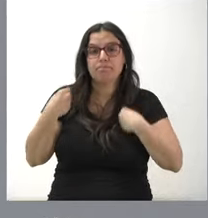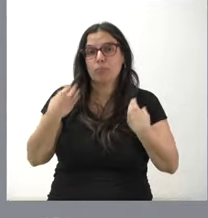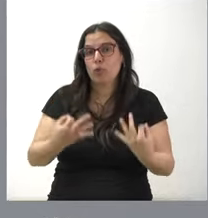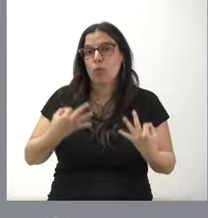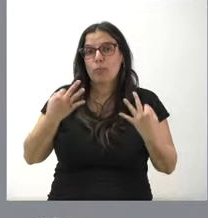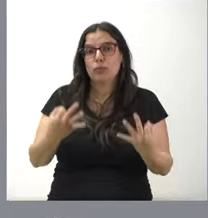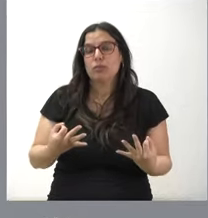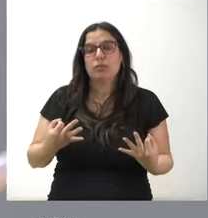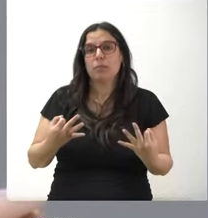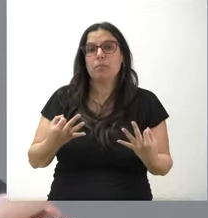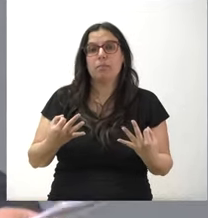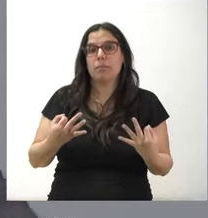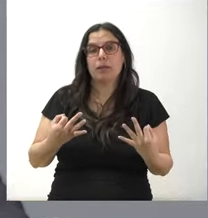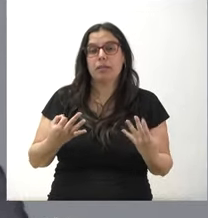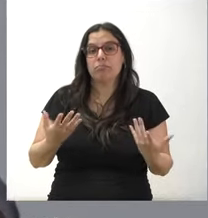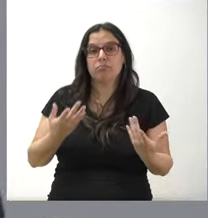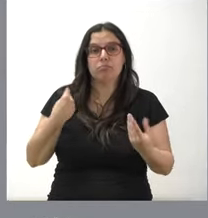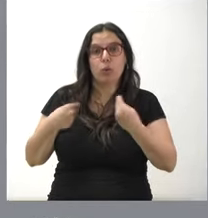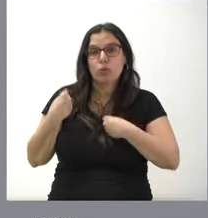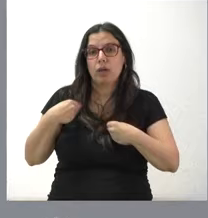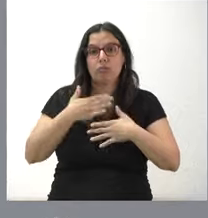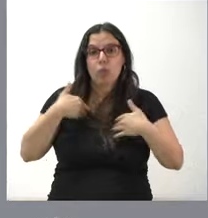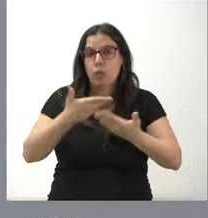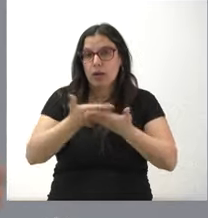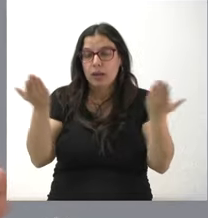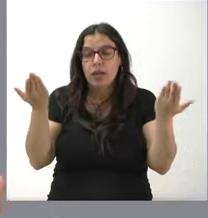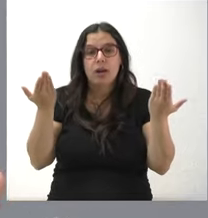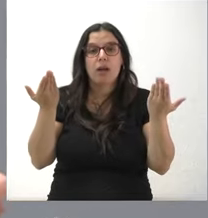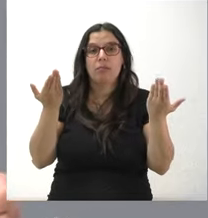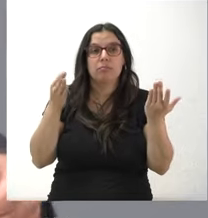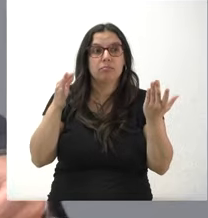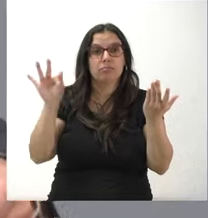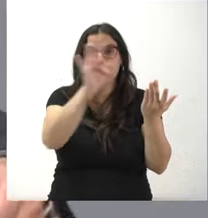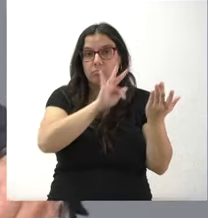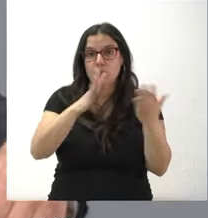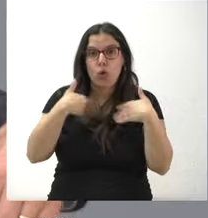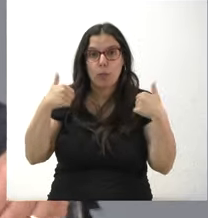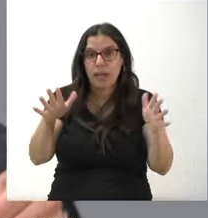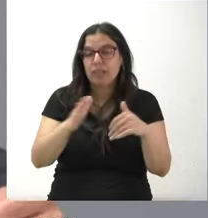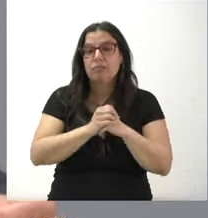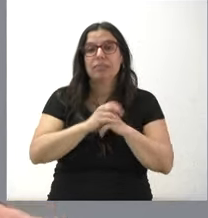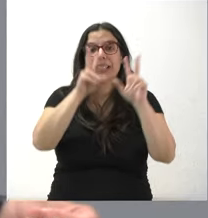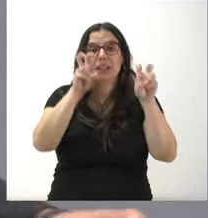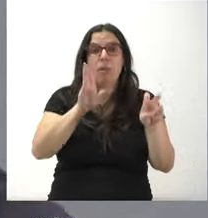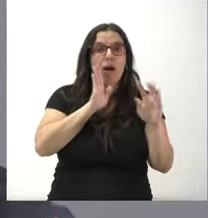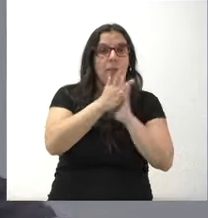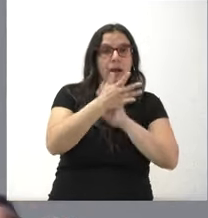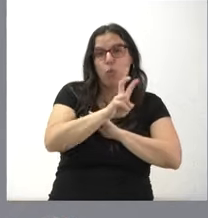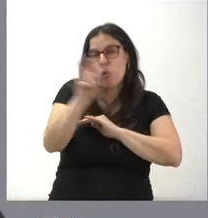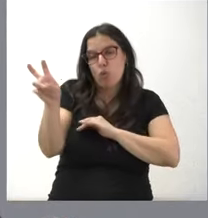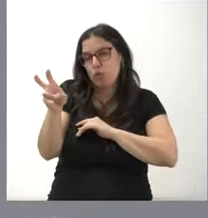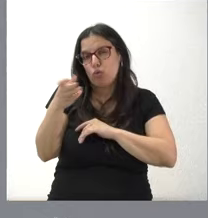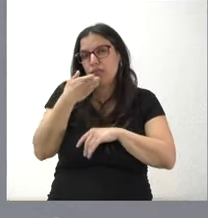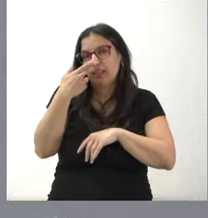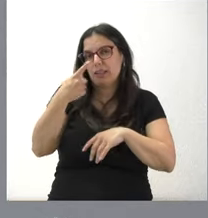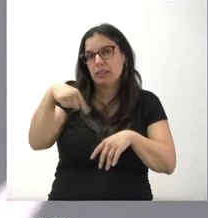hacemos, puedan formular cualquier pregunta en el orden que ustedes deseen sobre estos temas o sobre cualquier otro que suscite